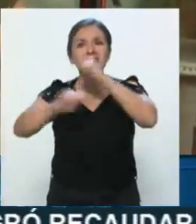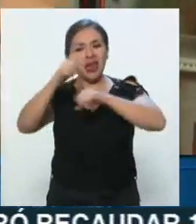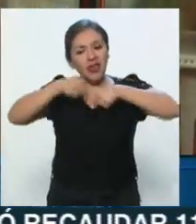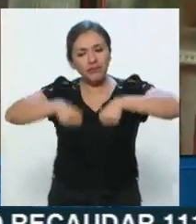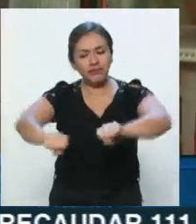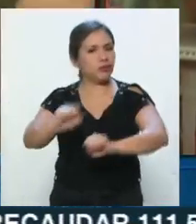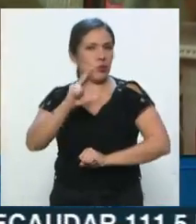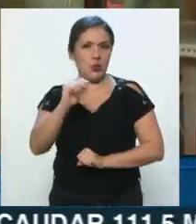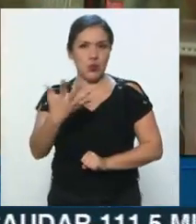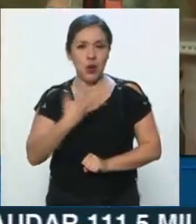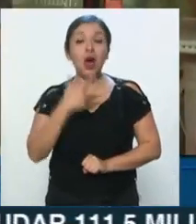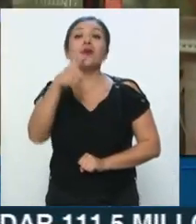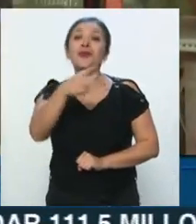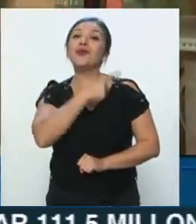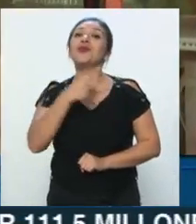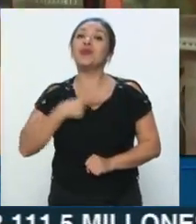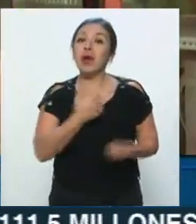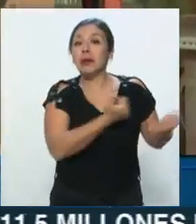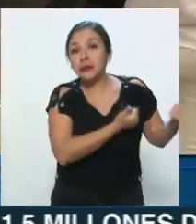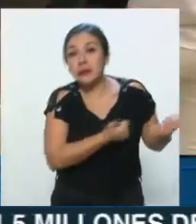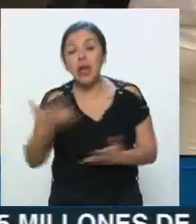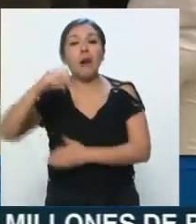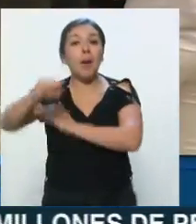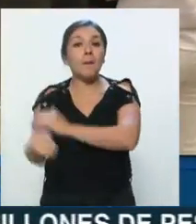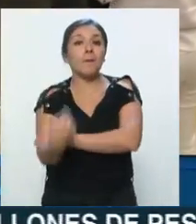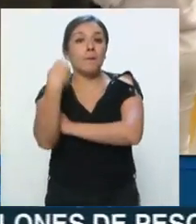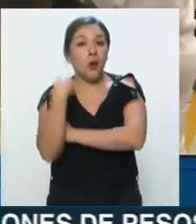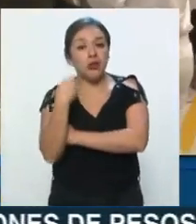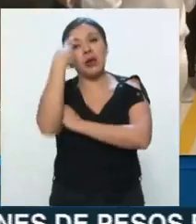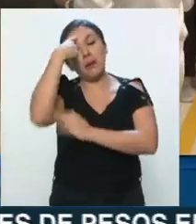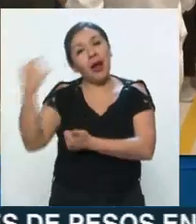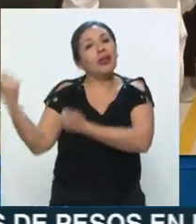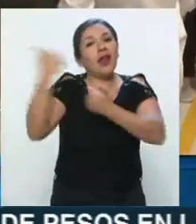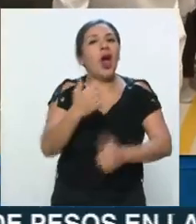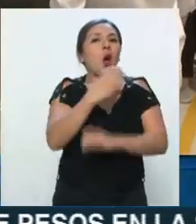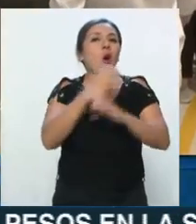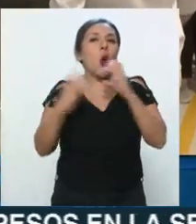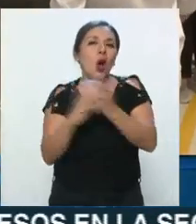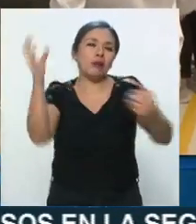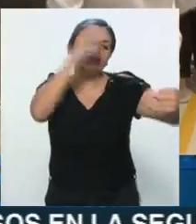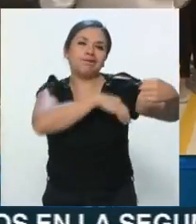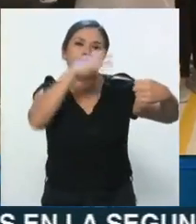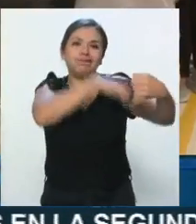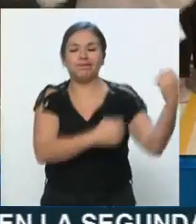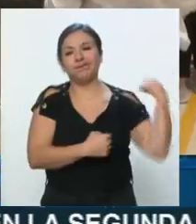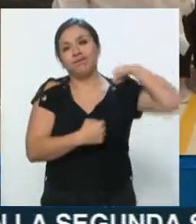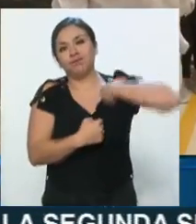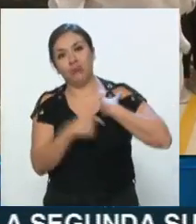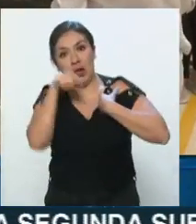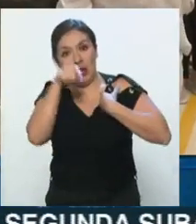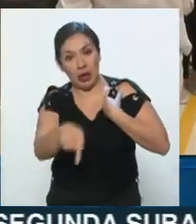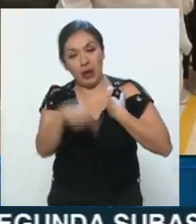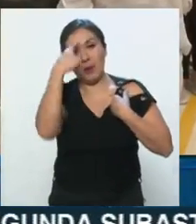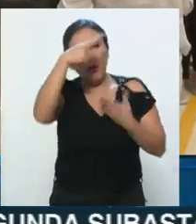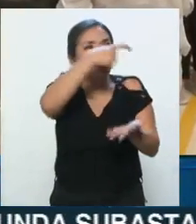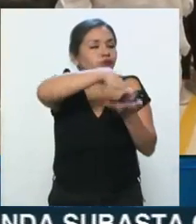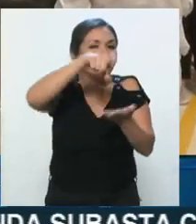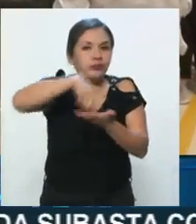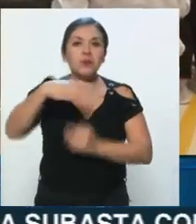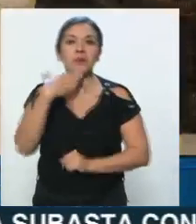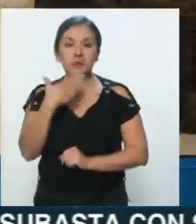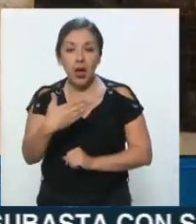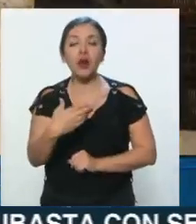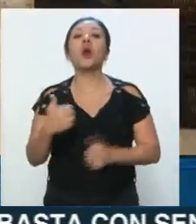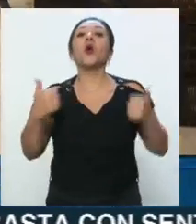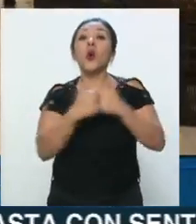Entonces, llevar la bolsa para poder regresar con el mandado, abasto que se haya adquirido.